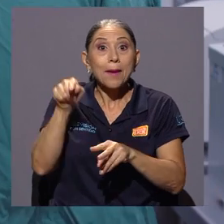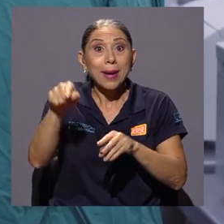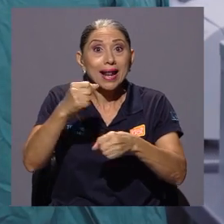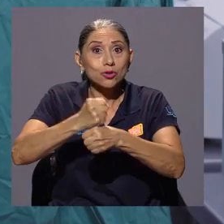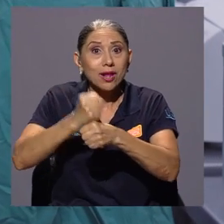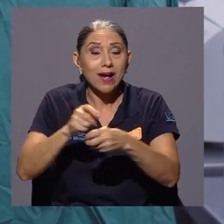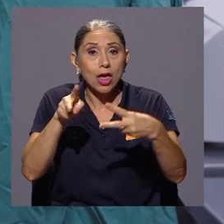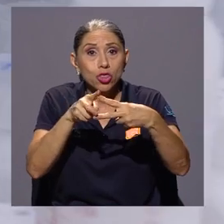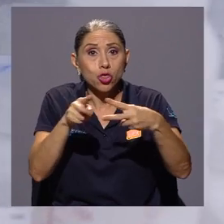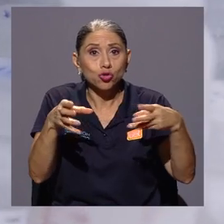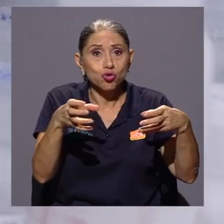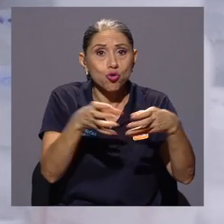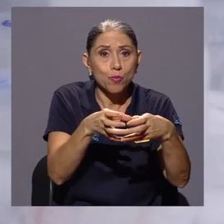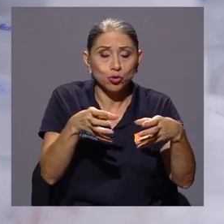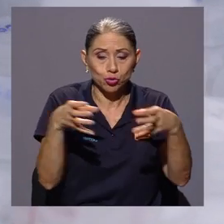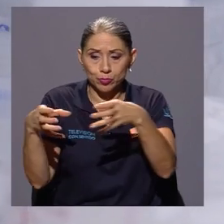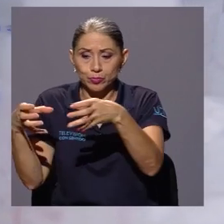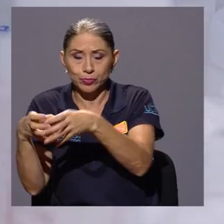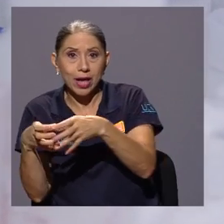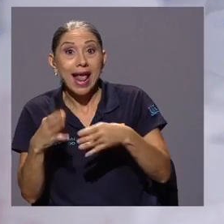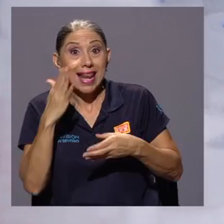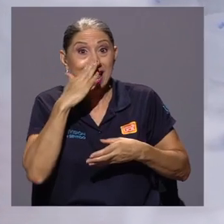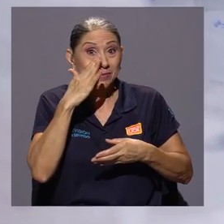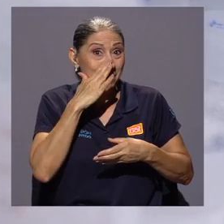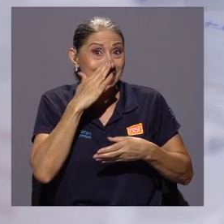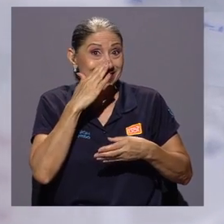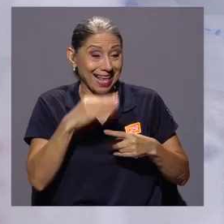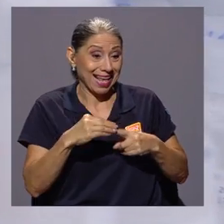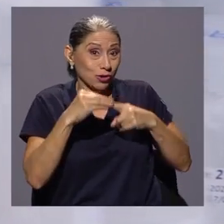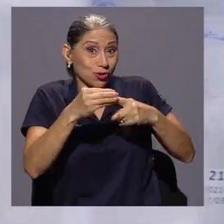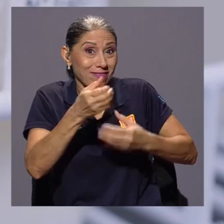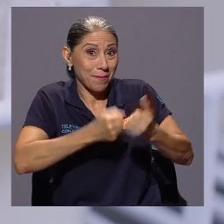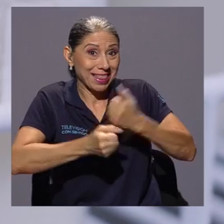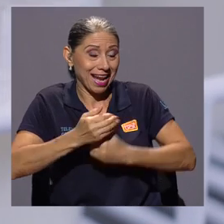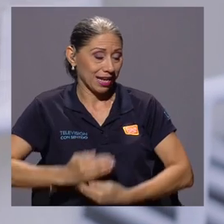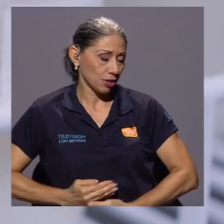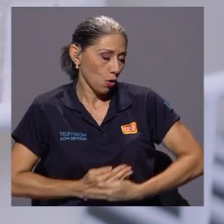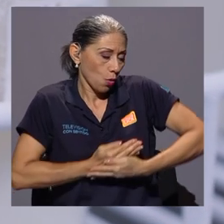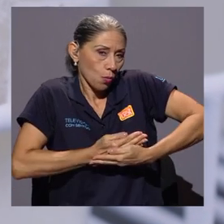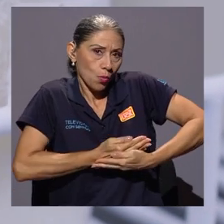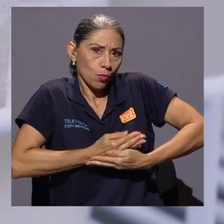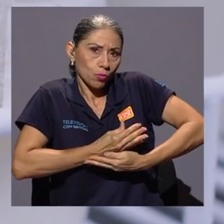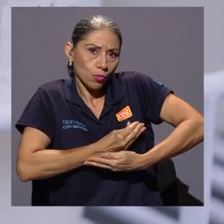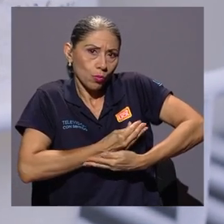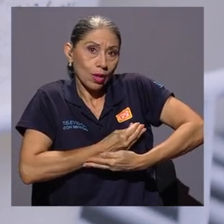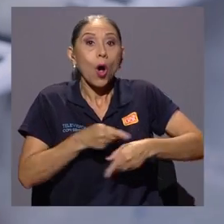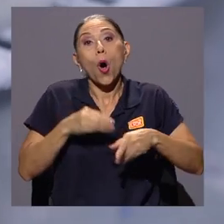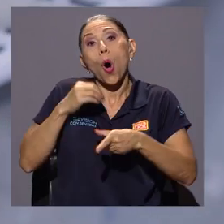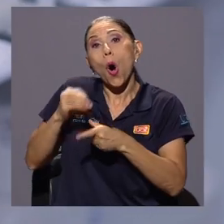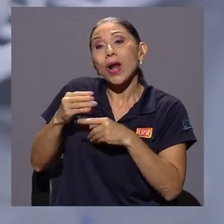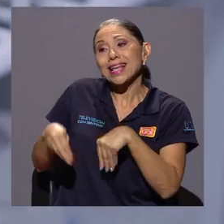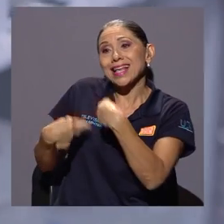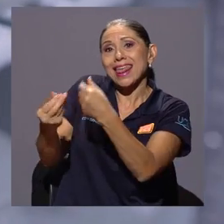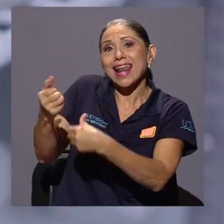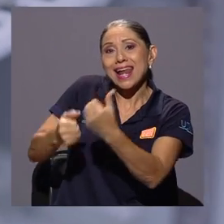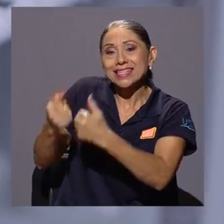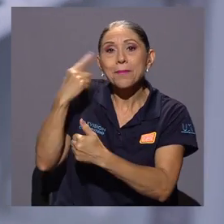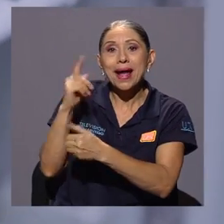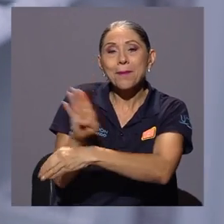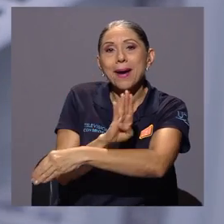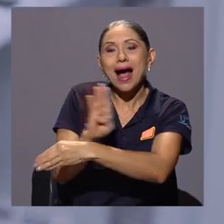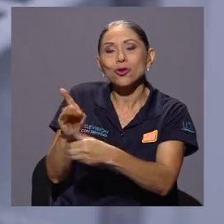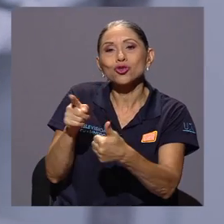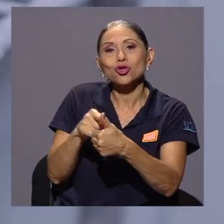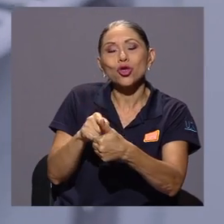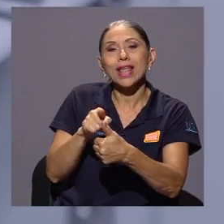con dos grupos, las mamás que usan la leche exclusivamente para alimentar a su bebé y las que donan a alguno de los dos bancos de leche del país ubicados en